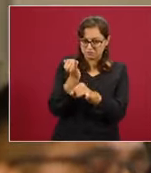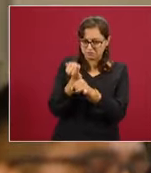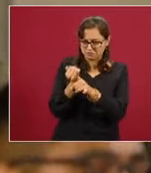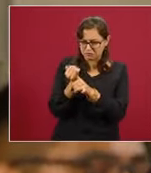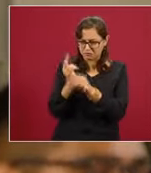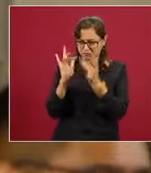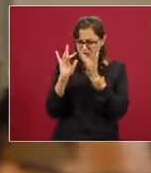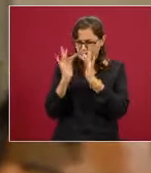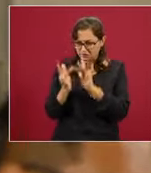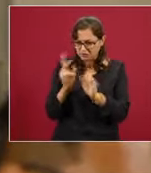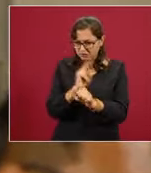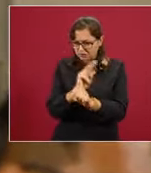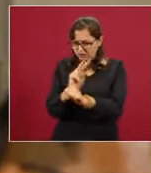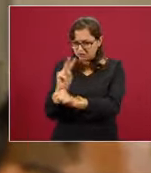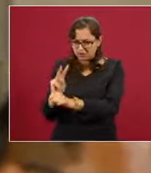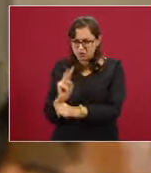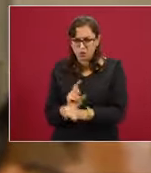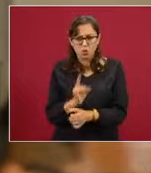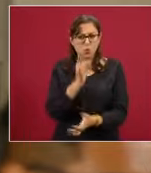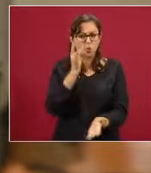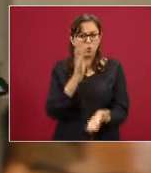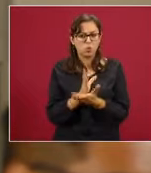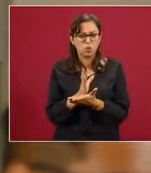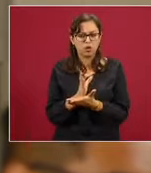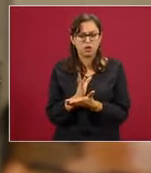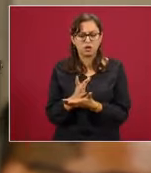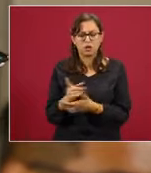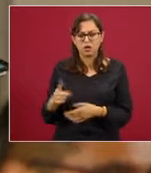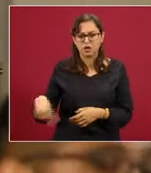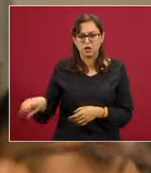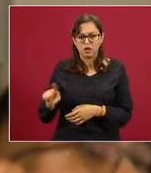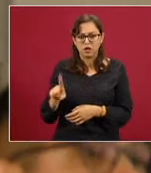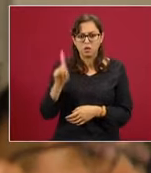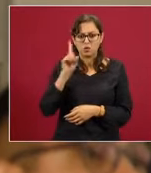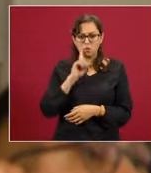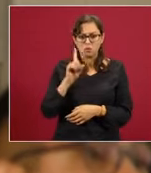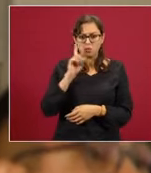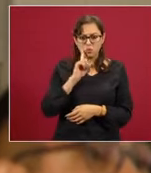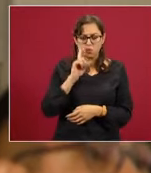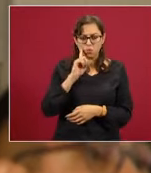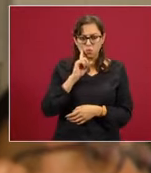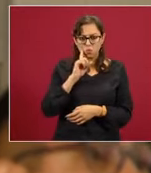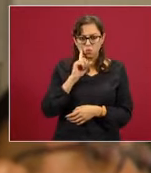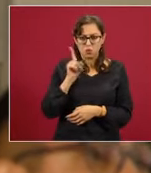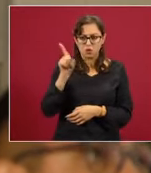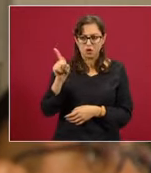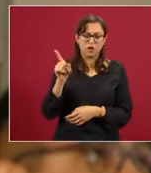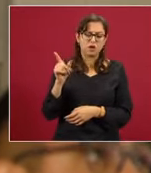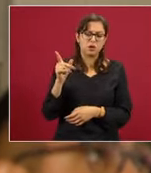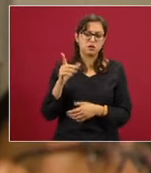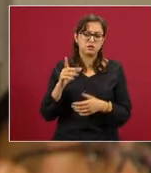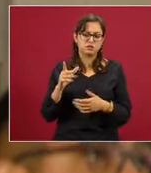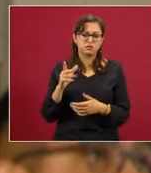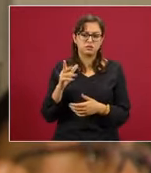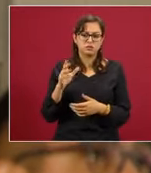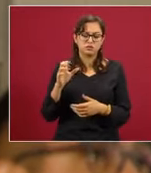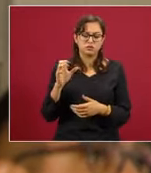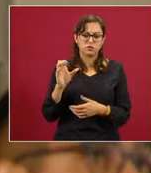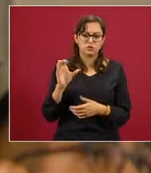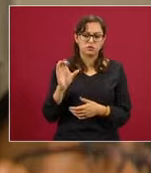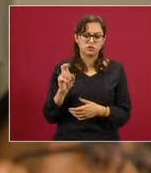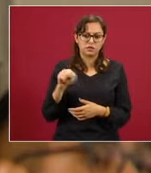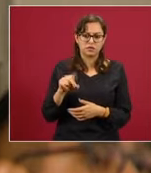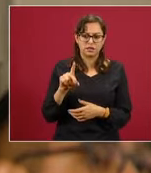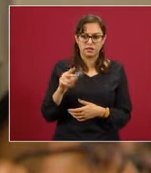que entendimos, que en los que, bueno, pues, decían que por llevarles víveres y ropa a las mujeres que mantienen tomada la Comisión Nacional de Derechos Humanos aquí en el centro,